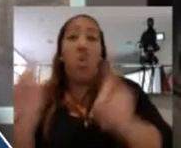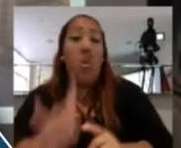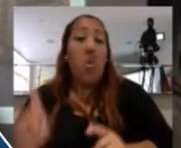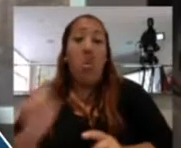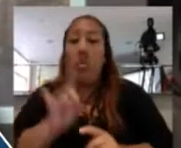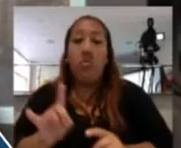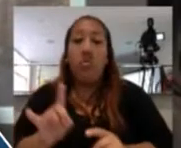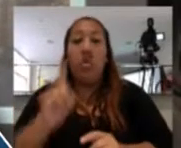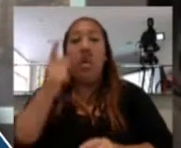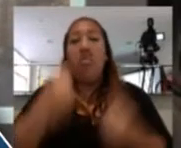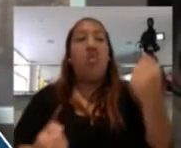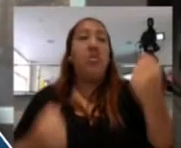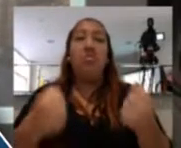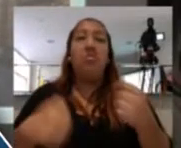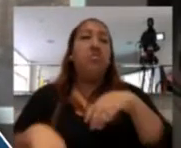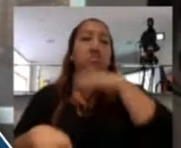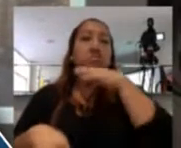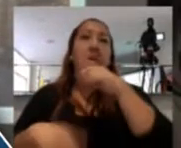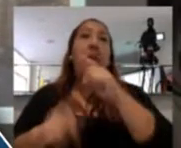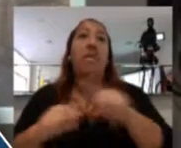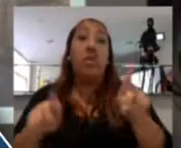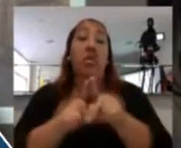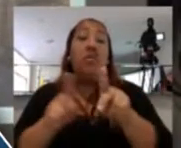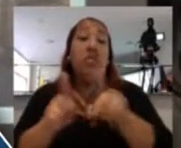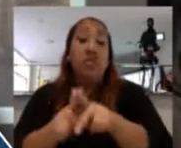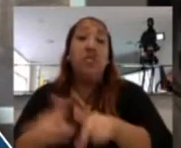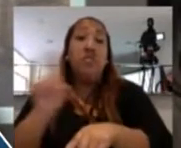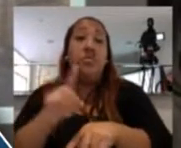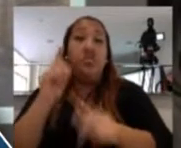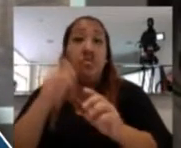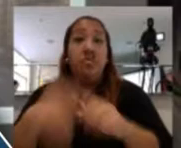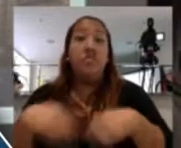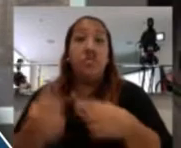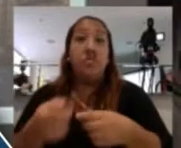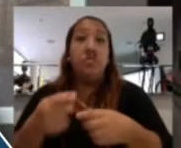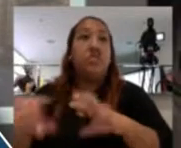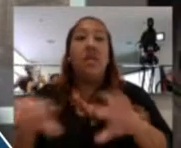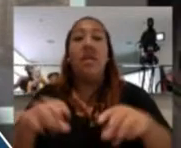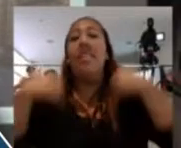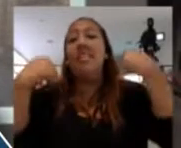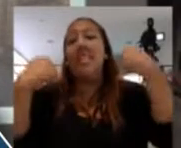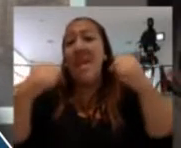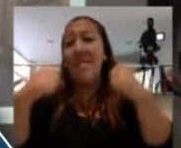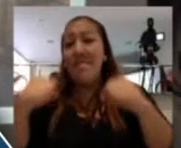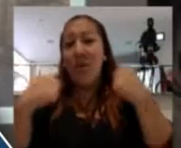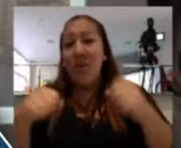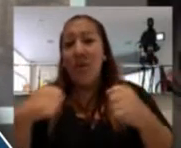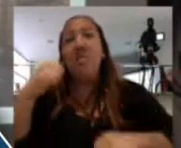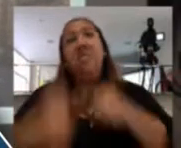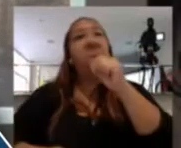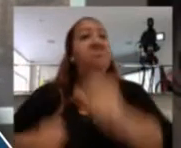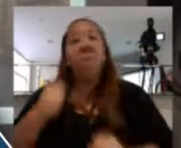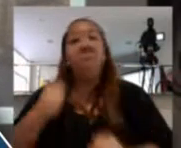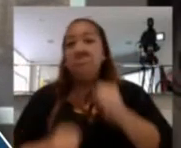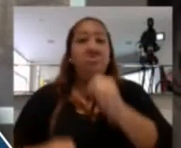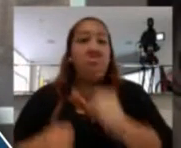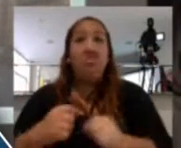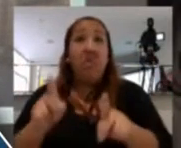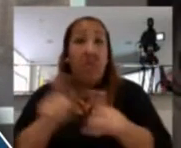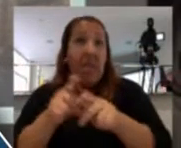para el tema del transporte o la movilidad cotidiana, sino también inclusive para dar vueltas y hacer deporte y formarse en ese sentido.